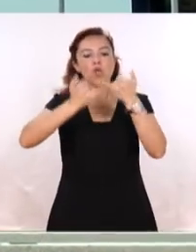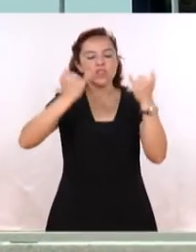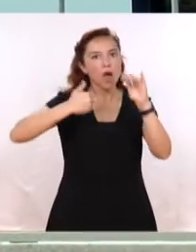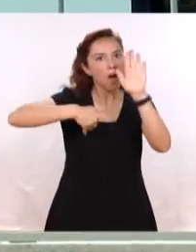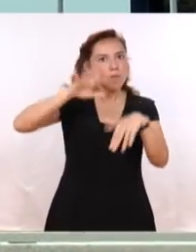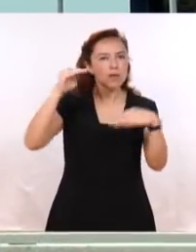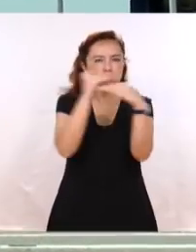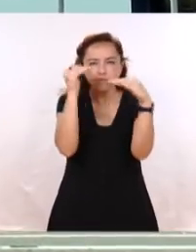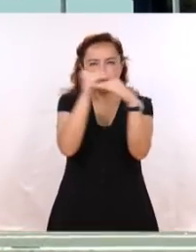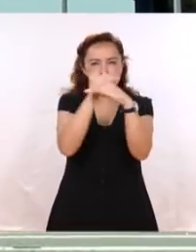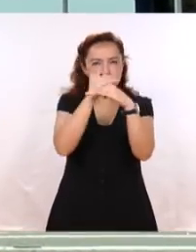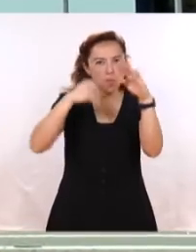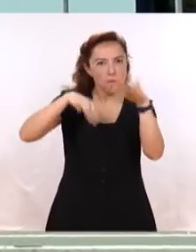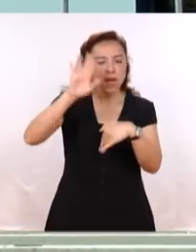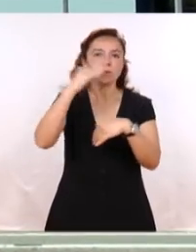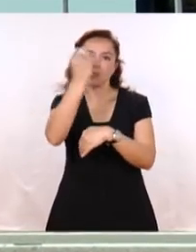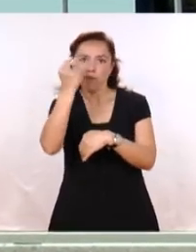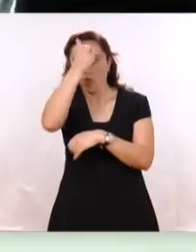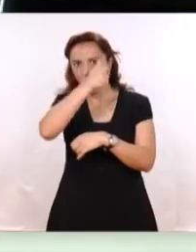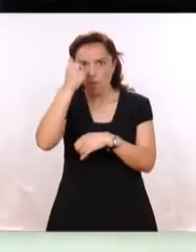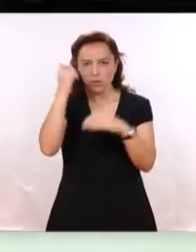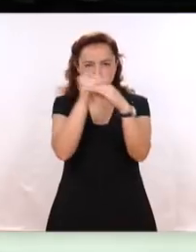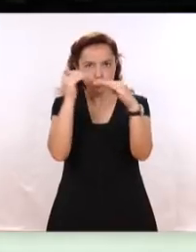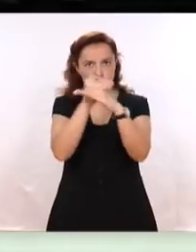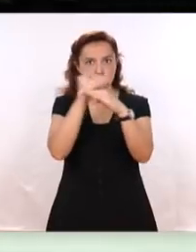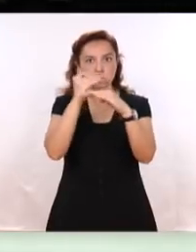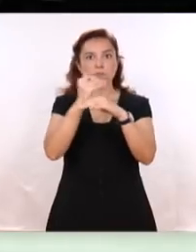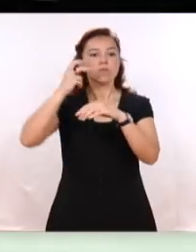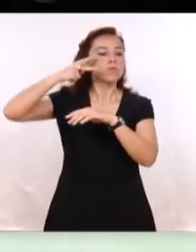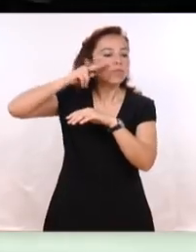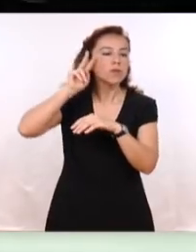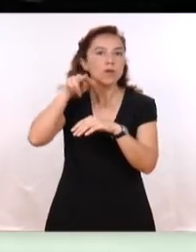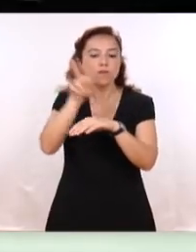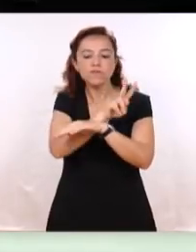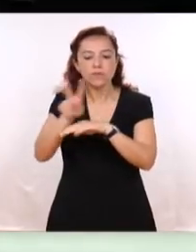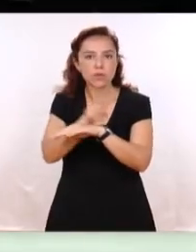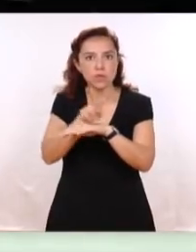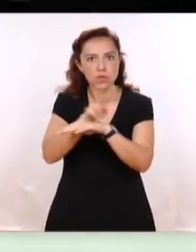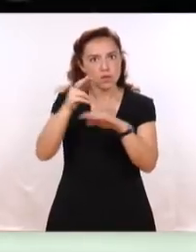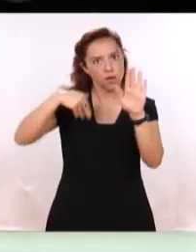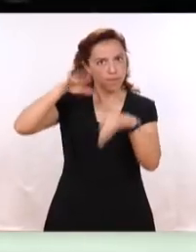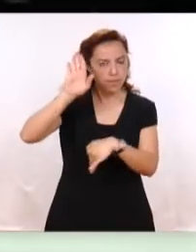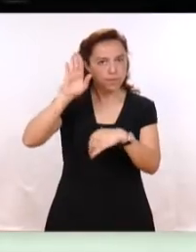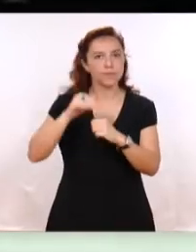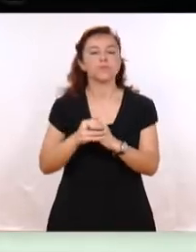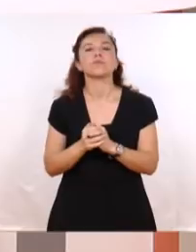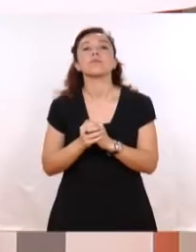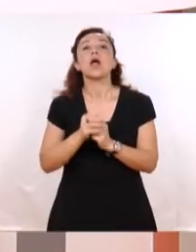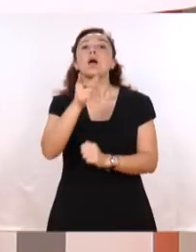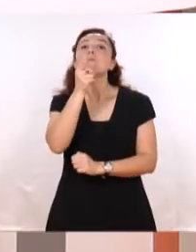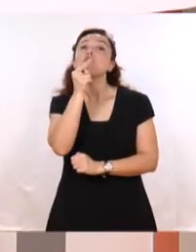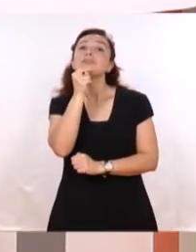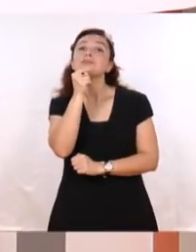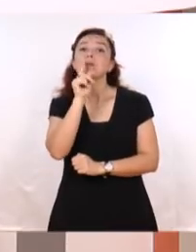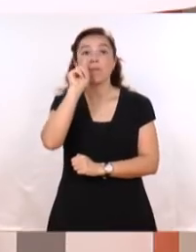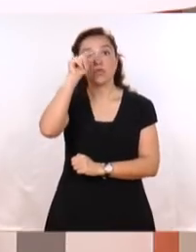flujo de tránsito Es decir, los fines de semana Una perspectiva aérea del tránsito y del flujo que tenemos en nuestras rutas nacionales La